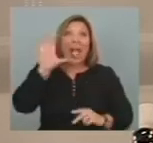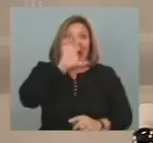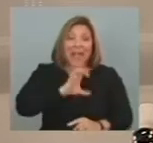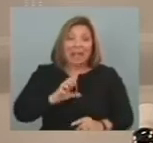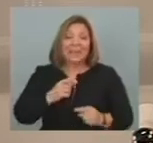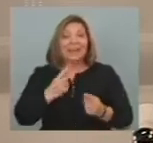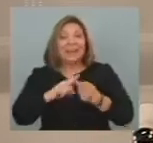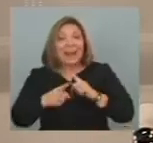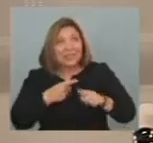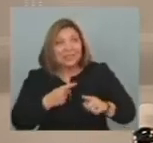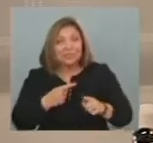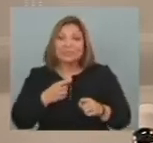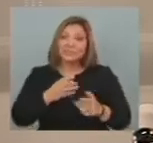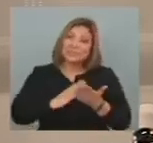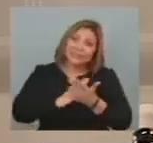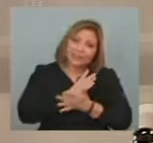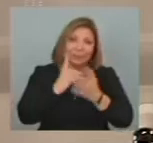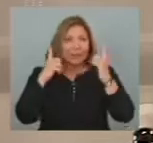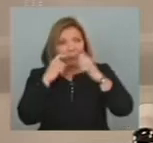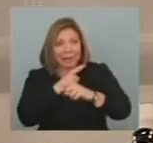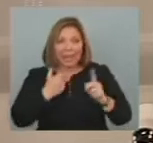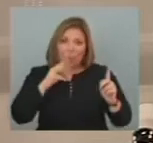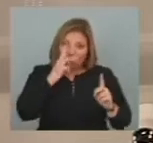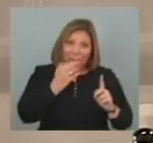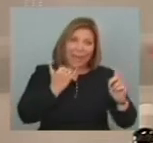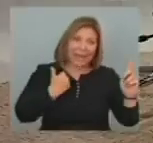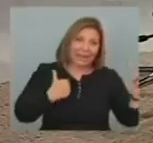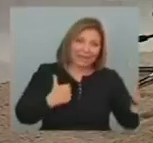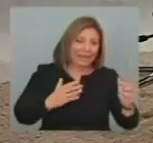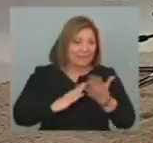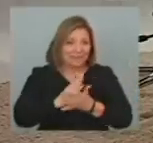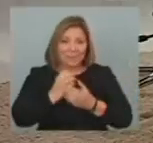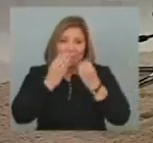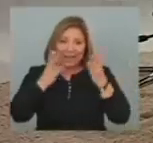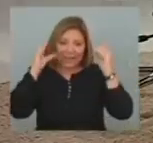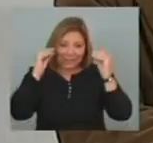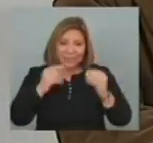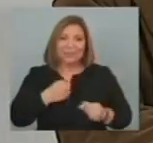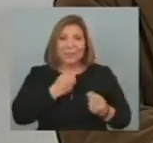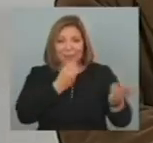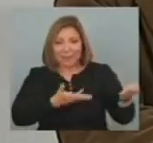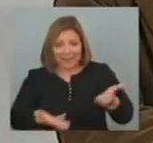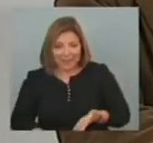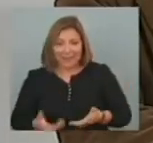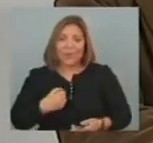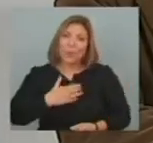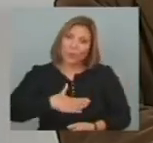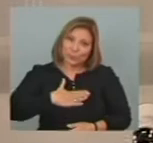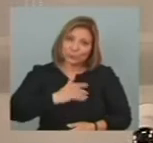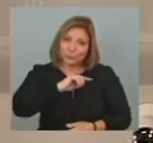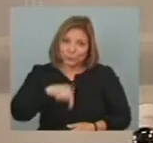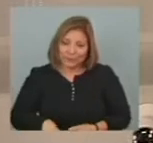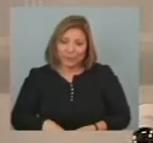relación Siempre compleja Entre Uruguay Y Argentina Buenas noches Bienvenido Un gusto Recibirlo Un gusto Para mí Estar aquí